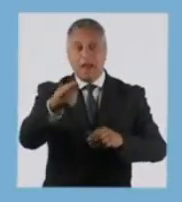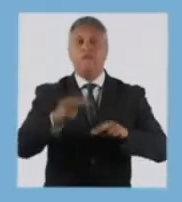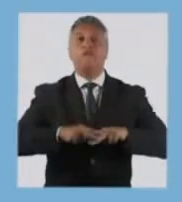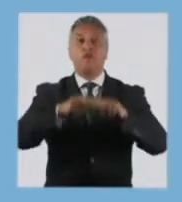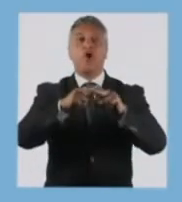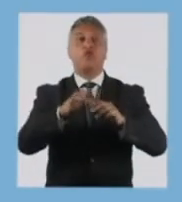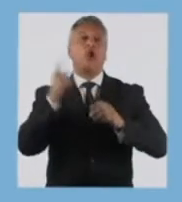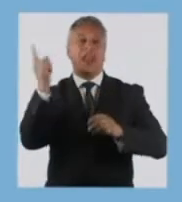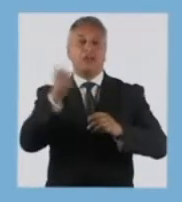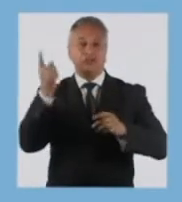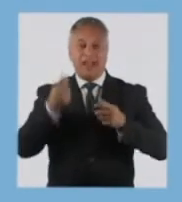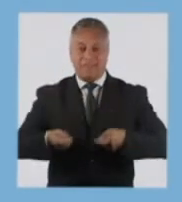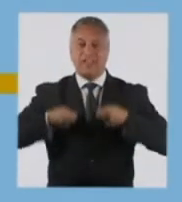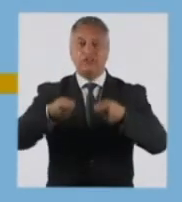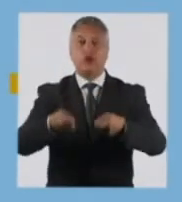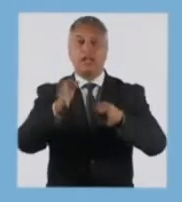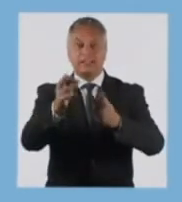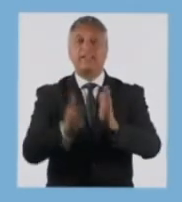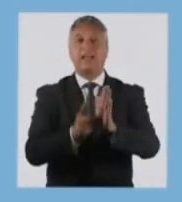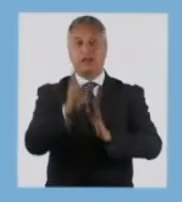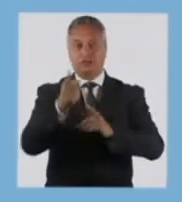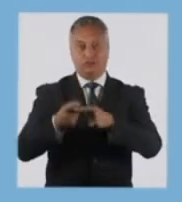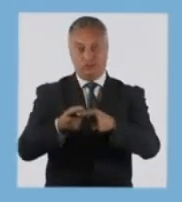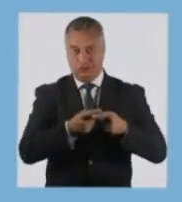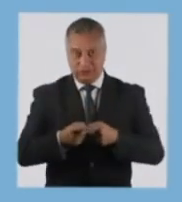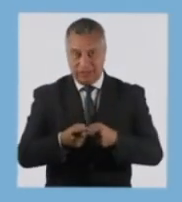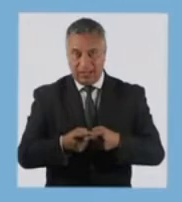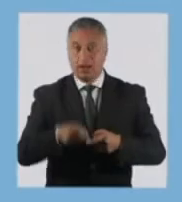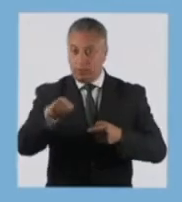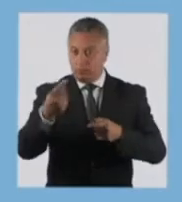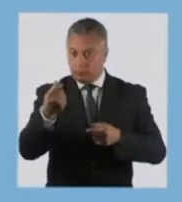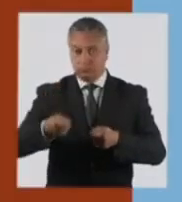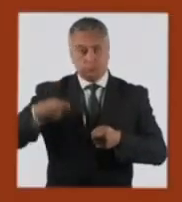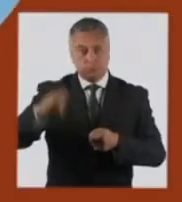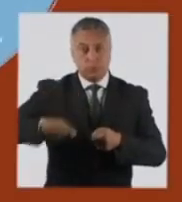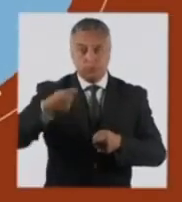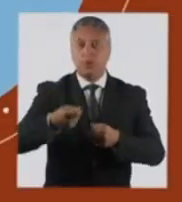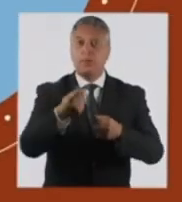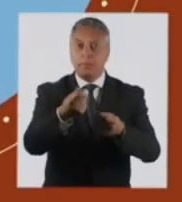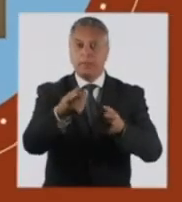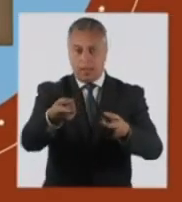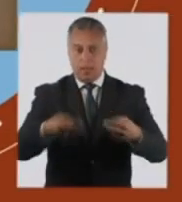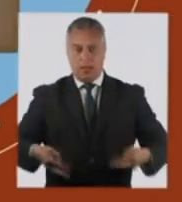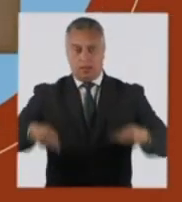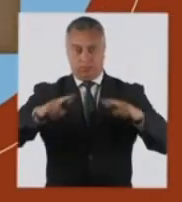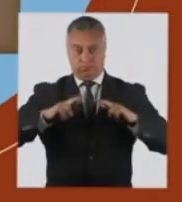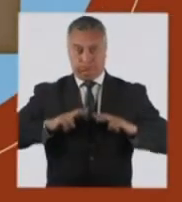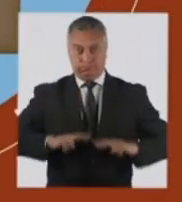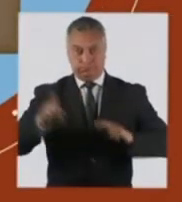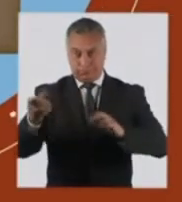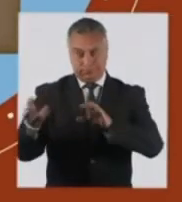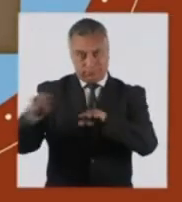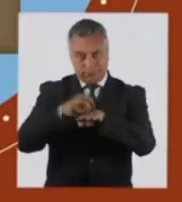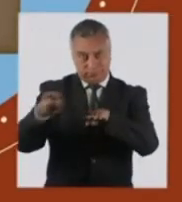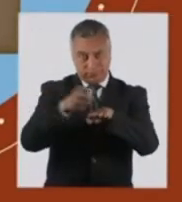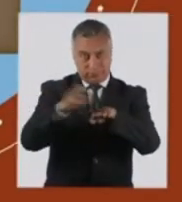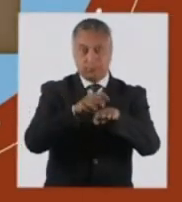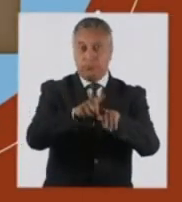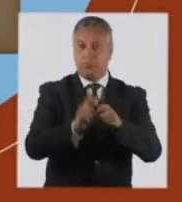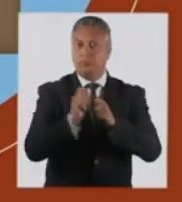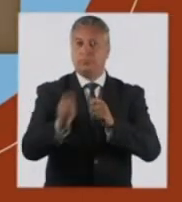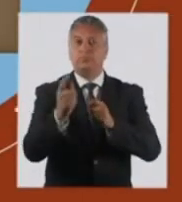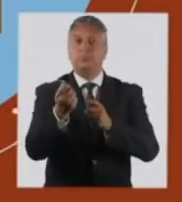será el Fondo Nacional de Inversión y Desarrollo Social. La operación se financiará transfiriendo las utilidades de la carga